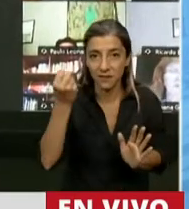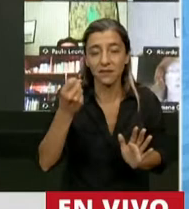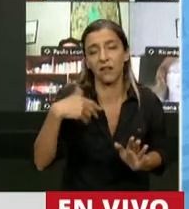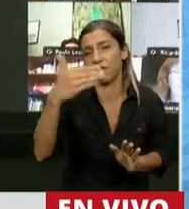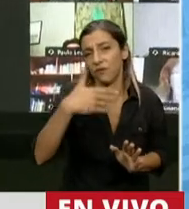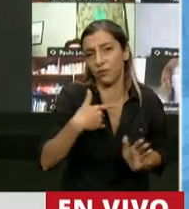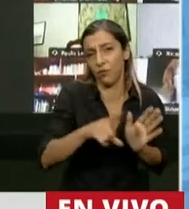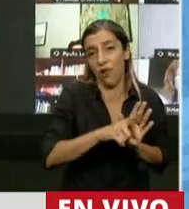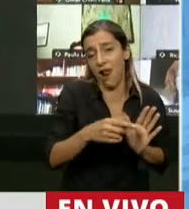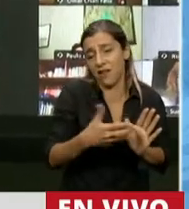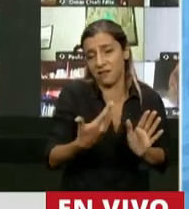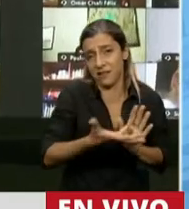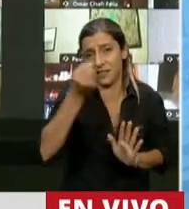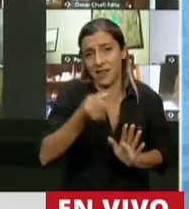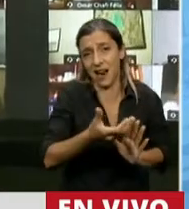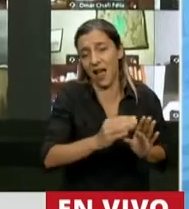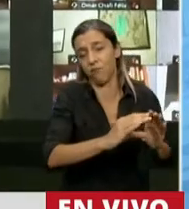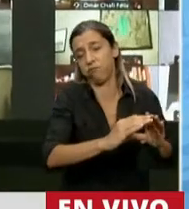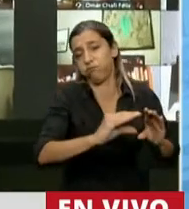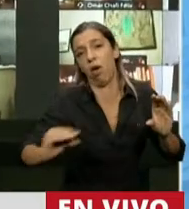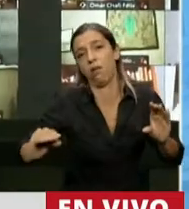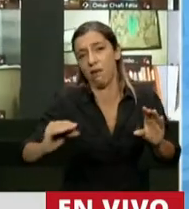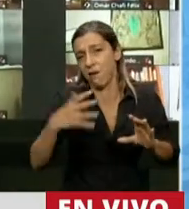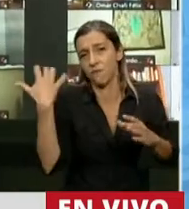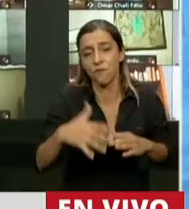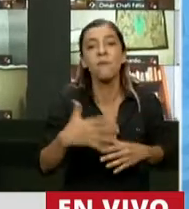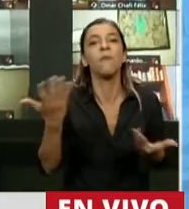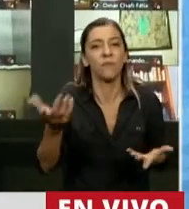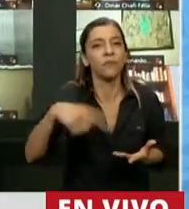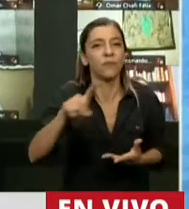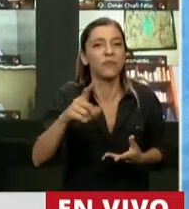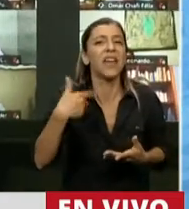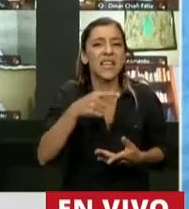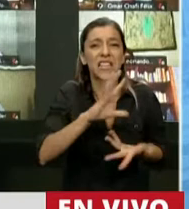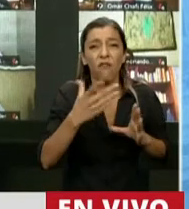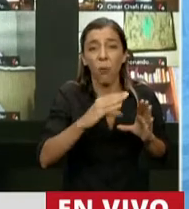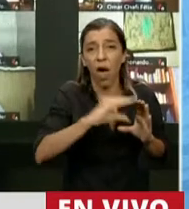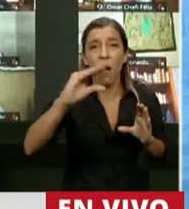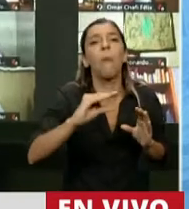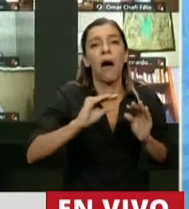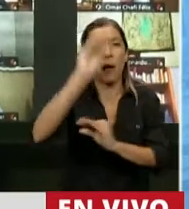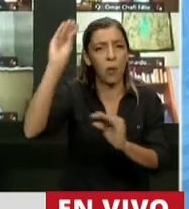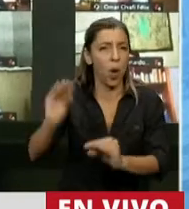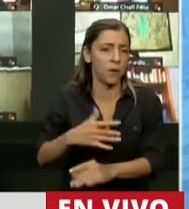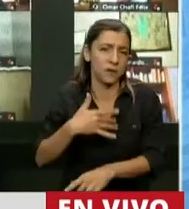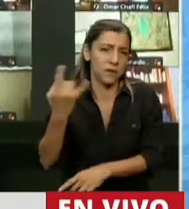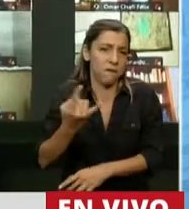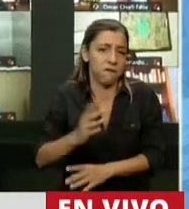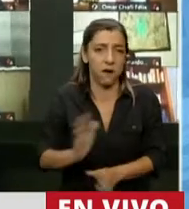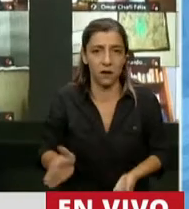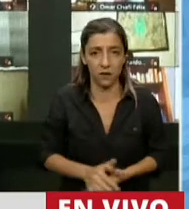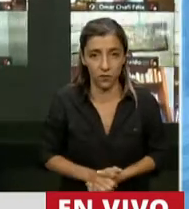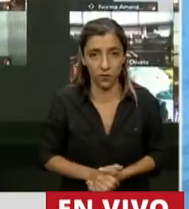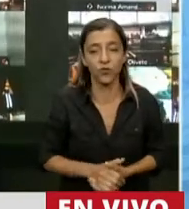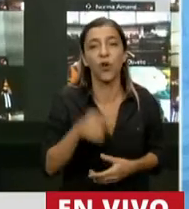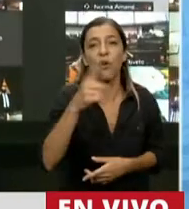con esta ley, vaya a favorecer la situación de las demás provincias. Es una falsedad. Los fondos